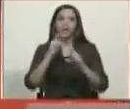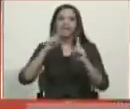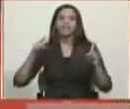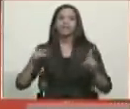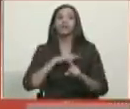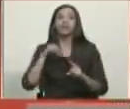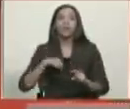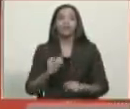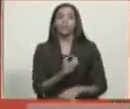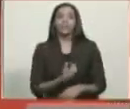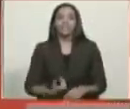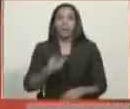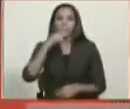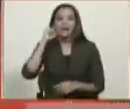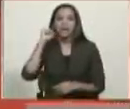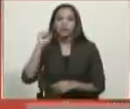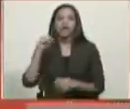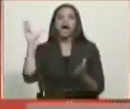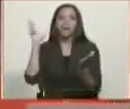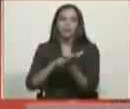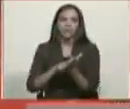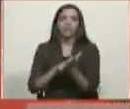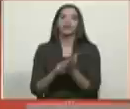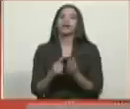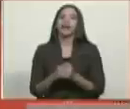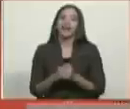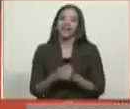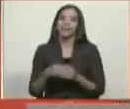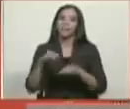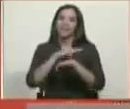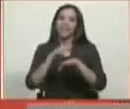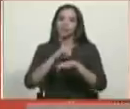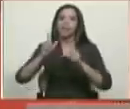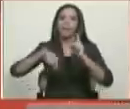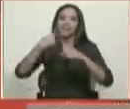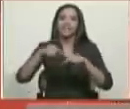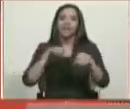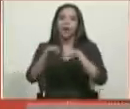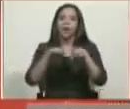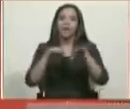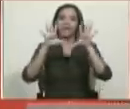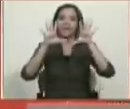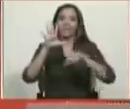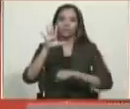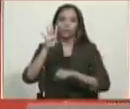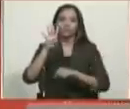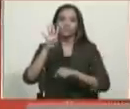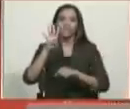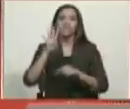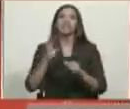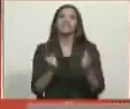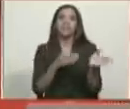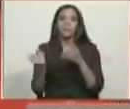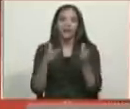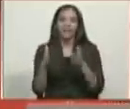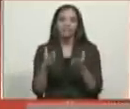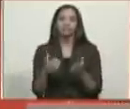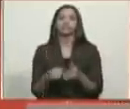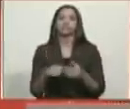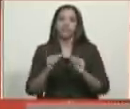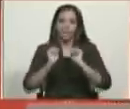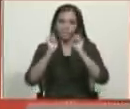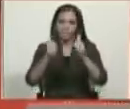nuestro presidente Nicolás Maduro autoriza al ministro Hipólito Abreu para que mañana jueves 14 de marzo se inicien operaciones normales